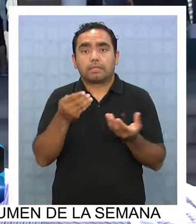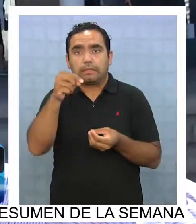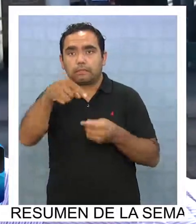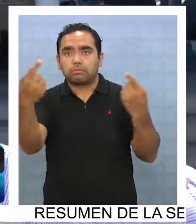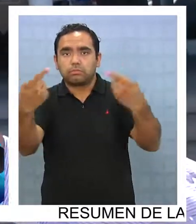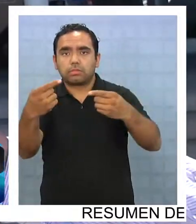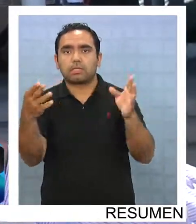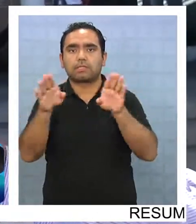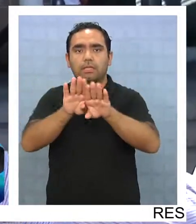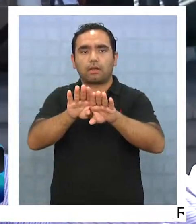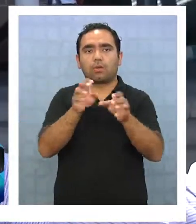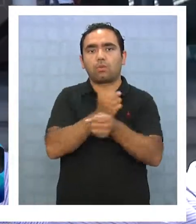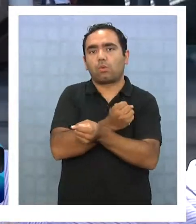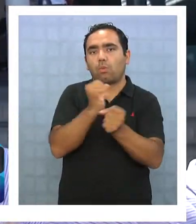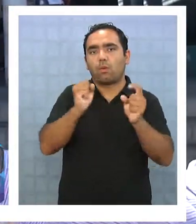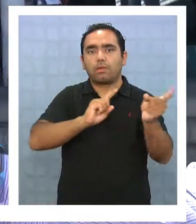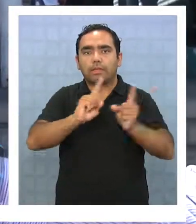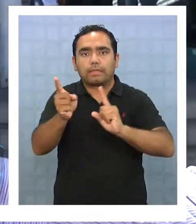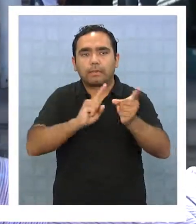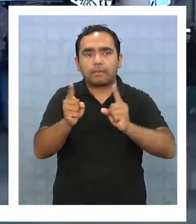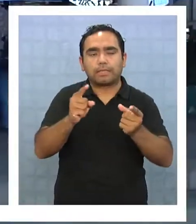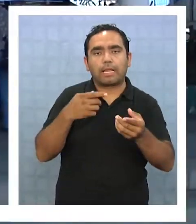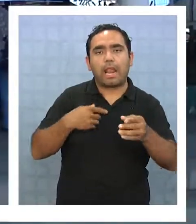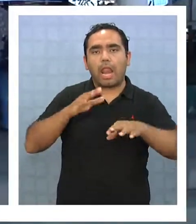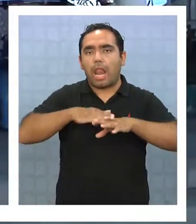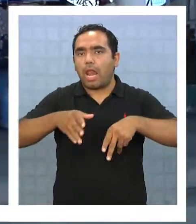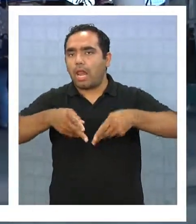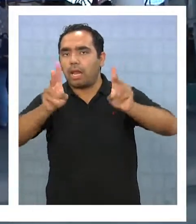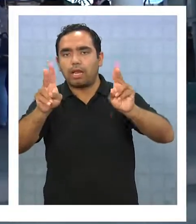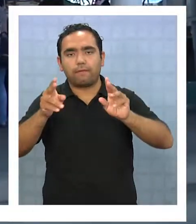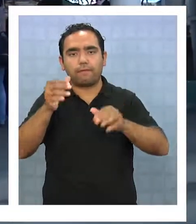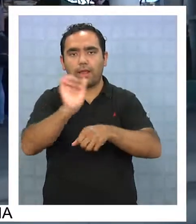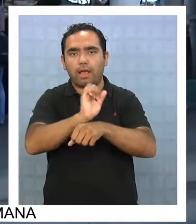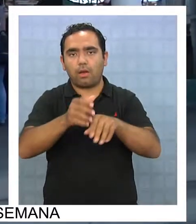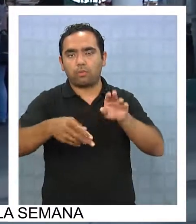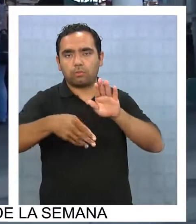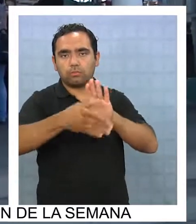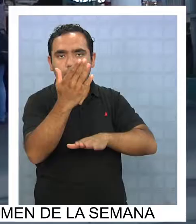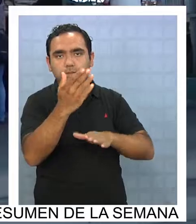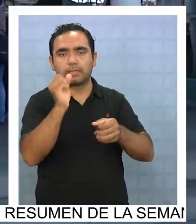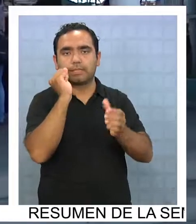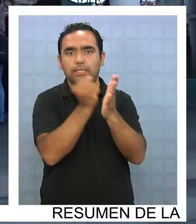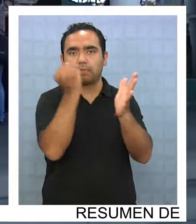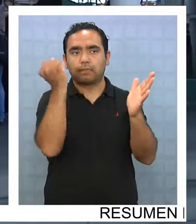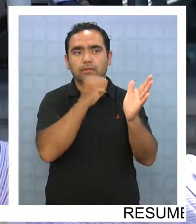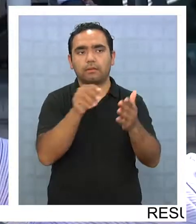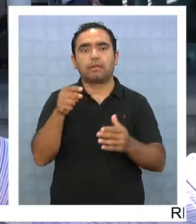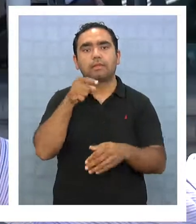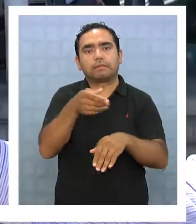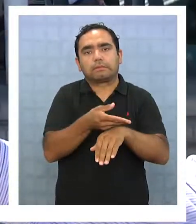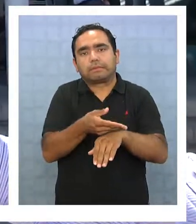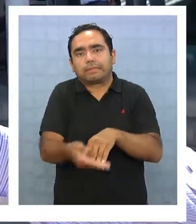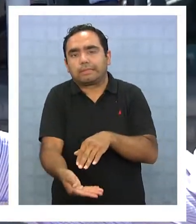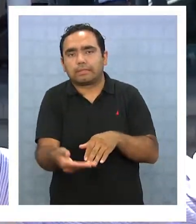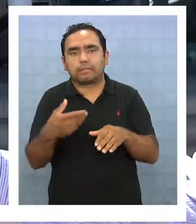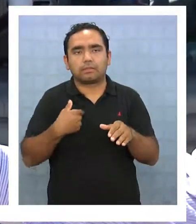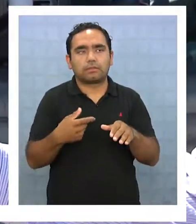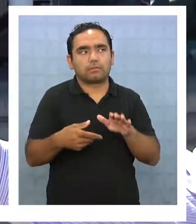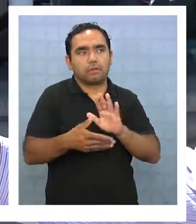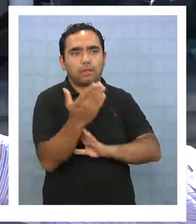esto está cerrado, no puedo hacer el trámite de liberación del vehículo. Y es eso, eso es lo que me está trazando la vuelta.